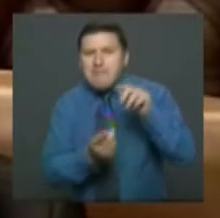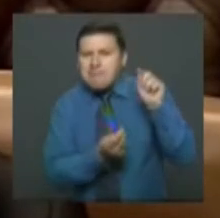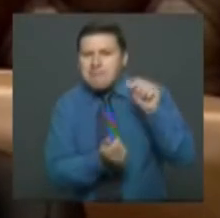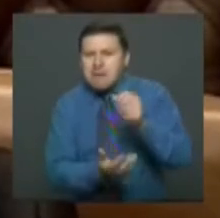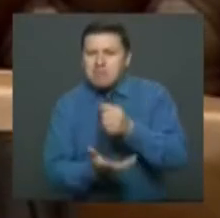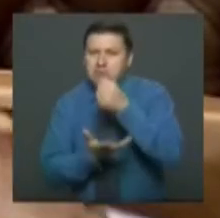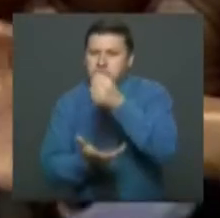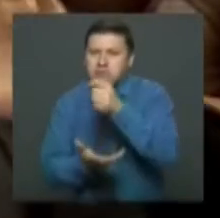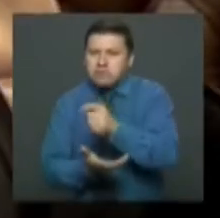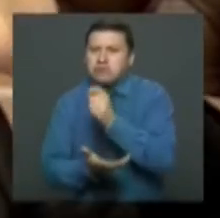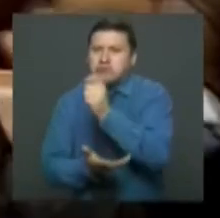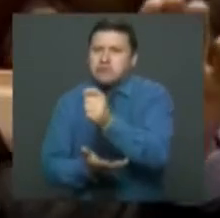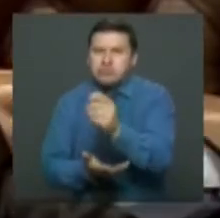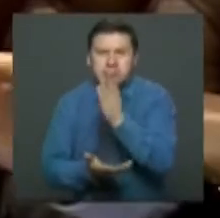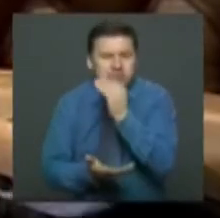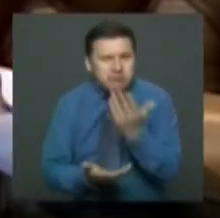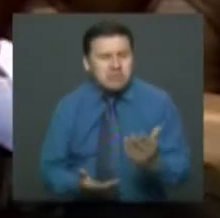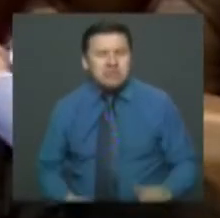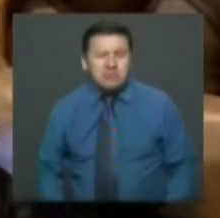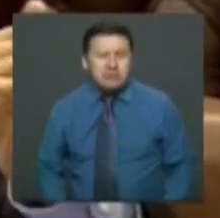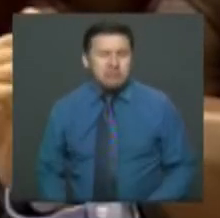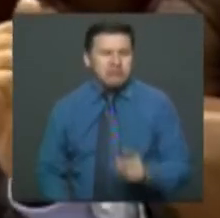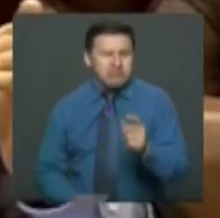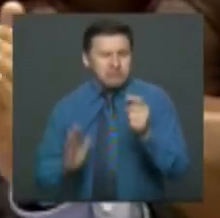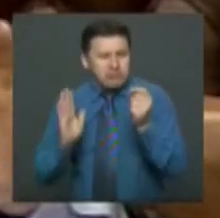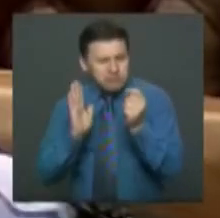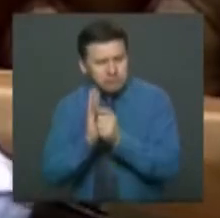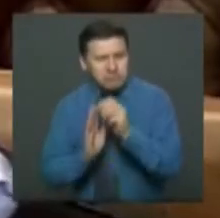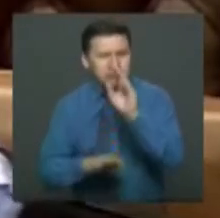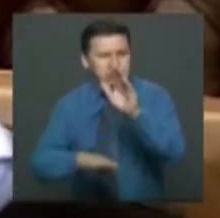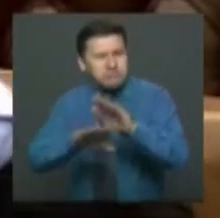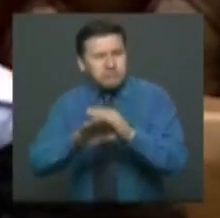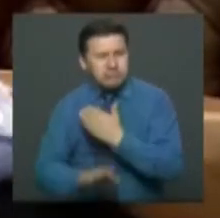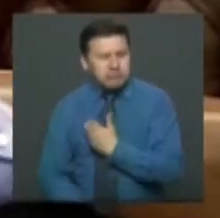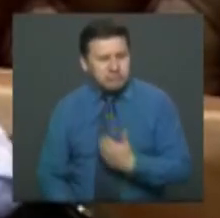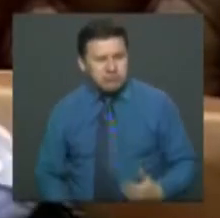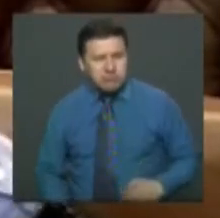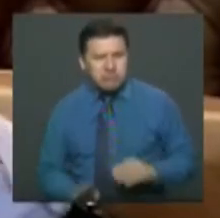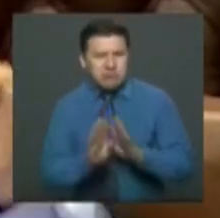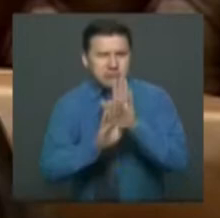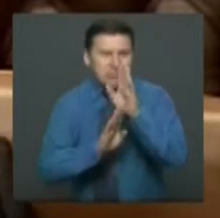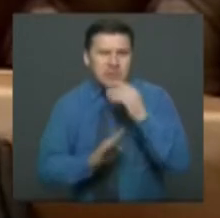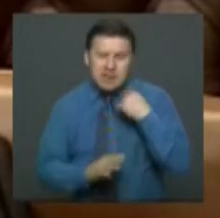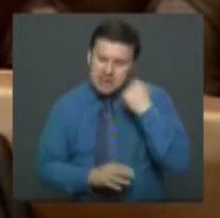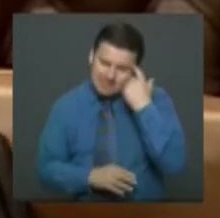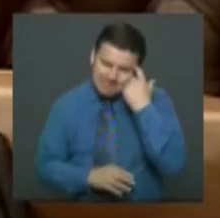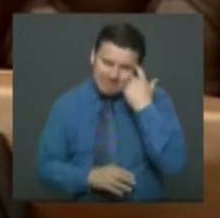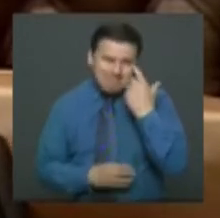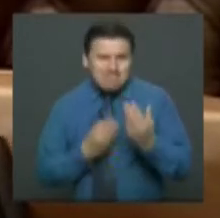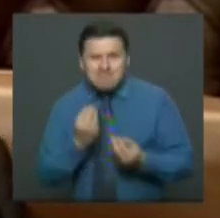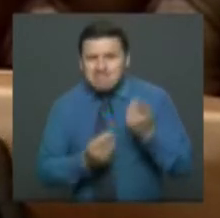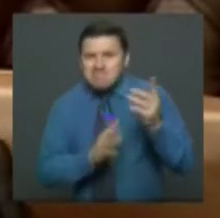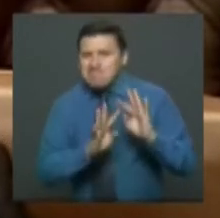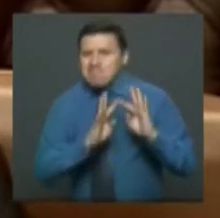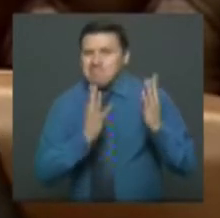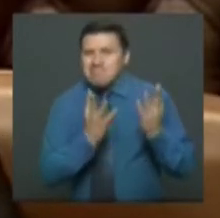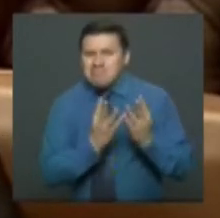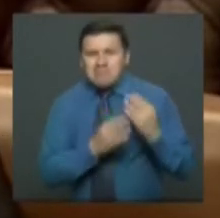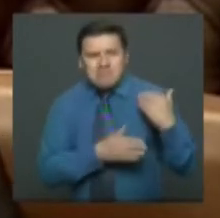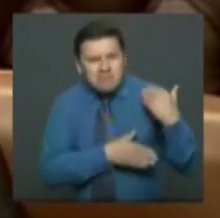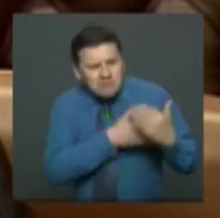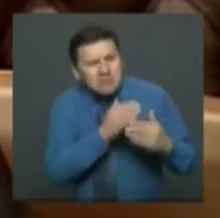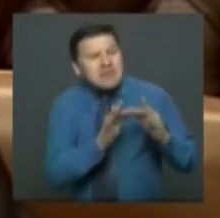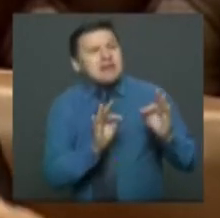través de la demanda. Es por eso, señor presidente, que viendo lo poco que puede hacer el Senado en algunos avances